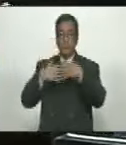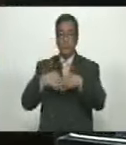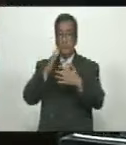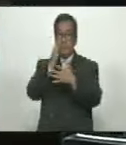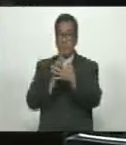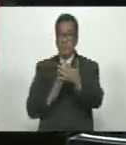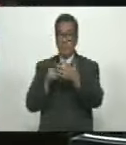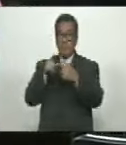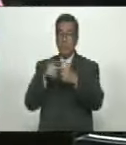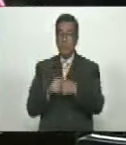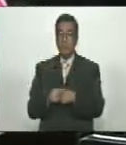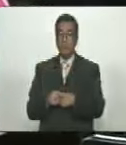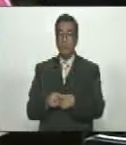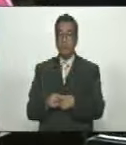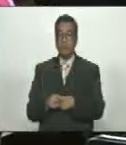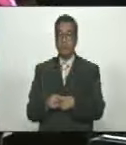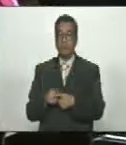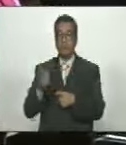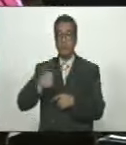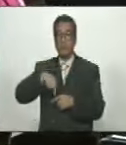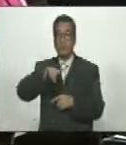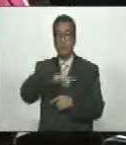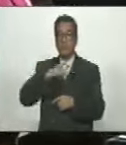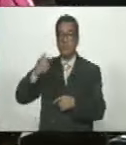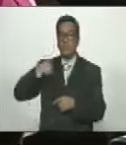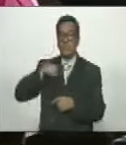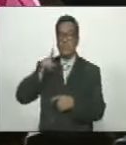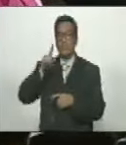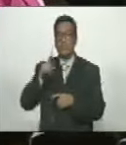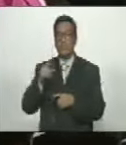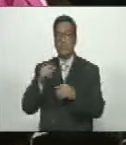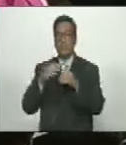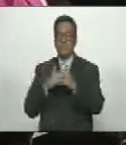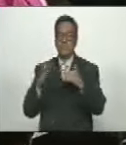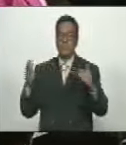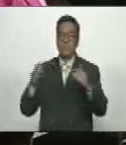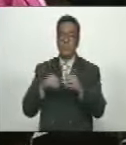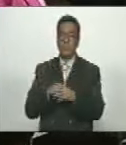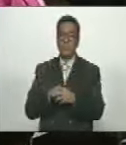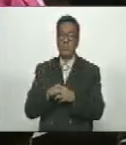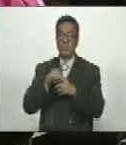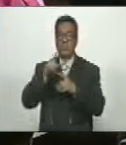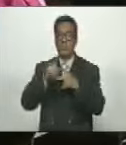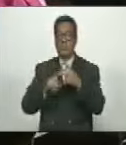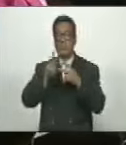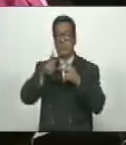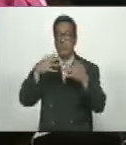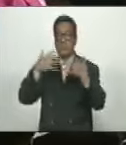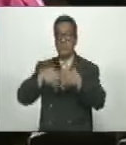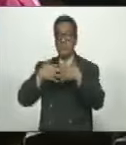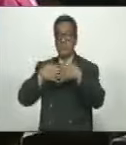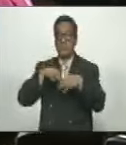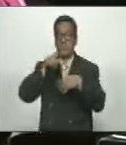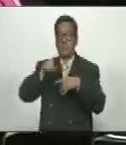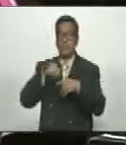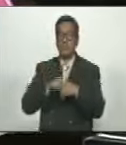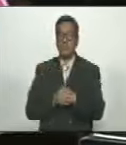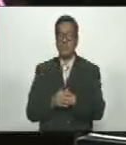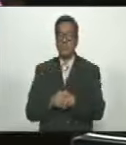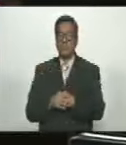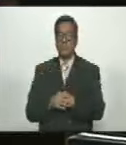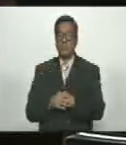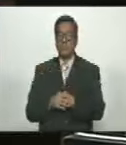mixtas donde nosotros tenemos la mayoría accionaria en las dos empresas está